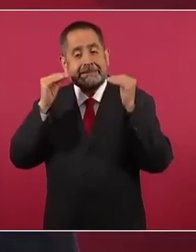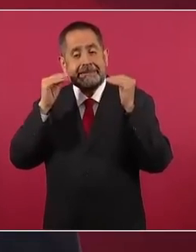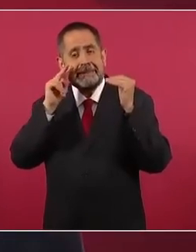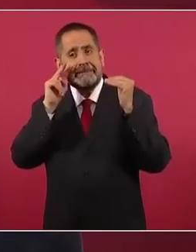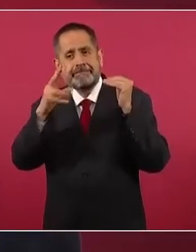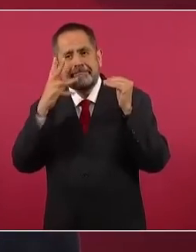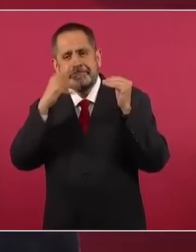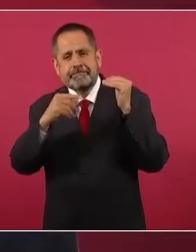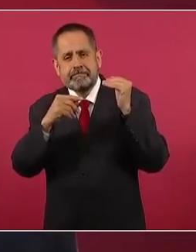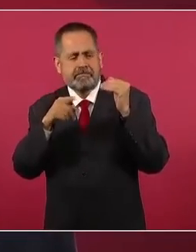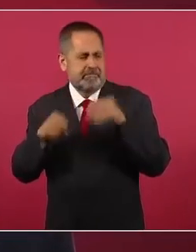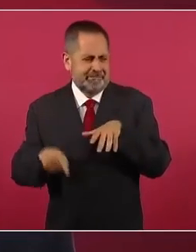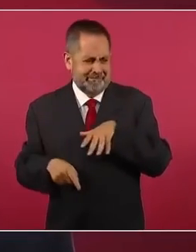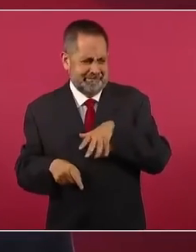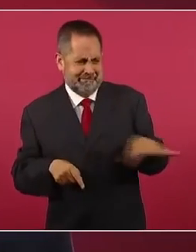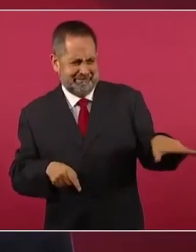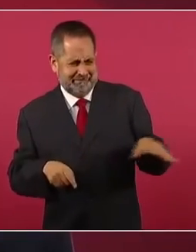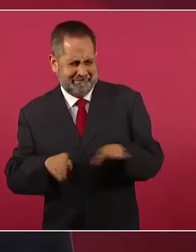no se dejó.